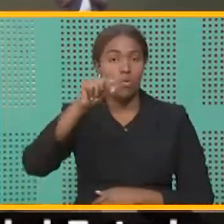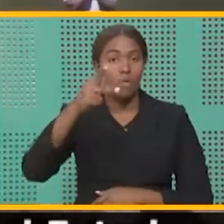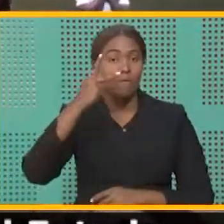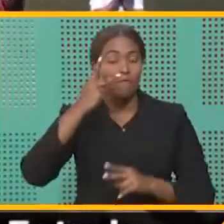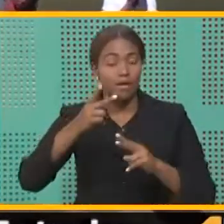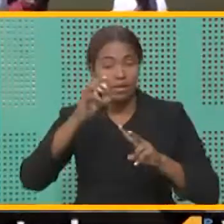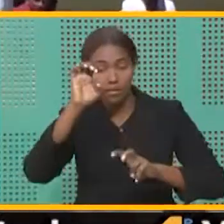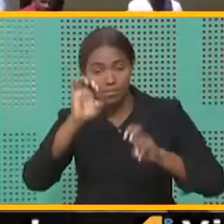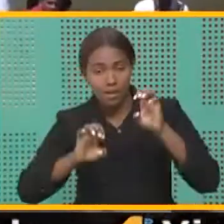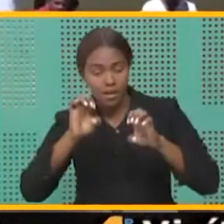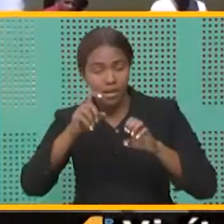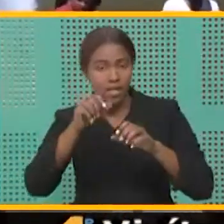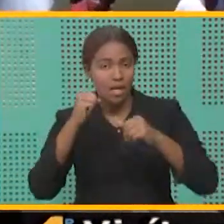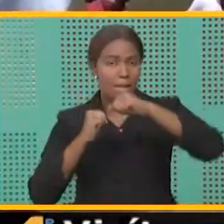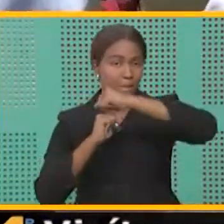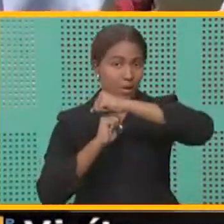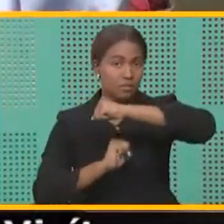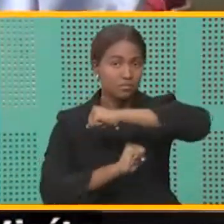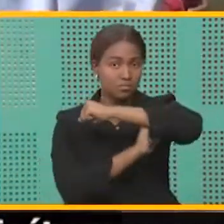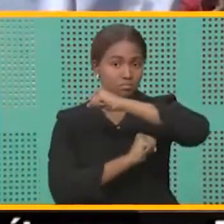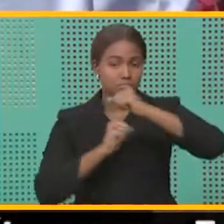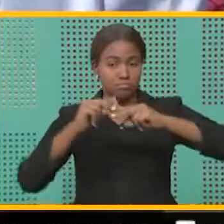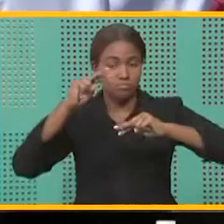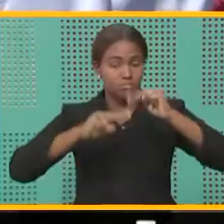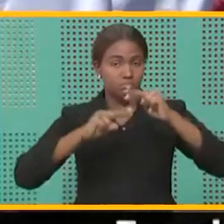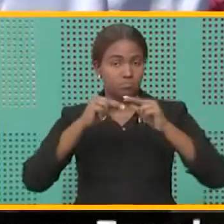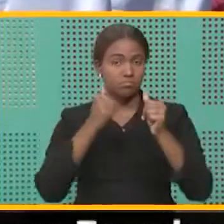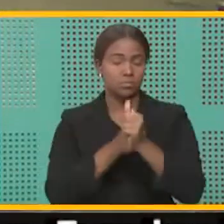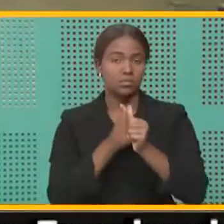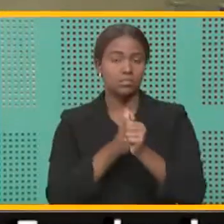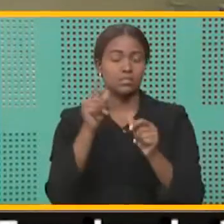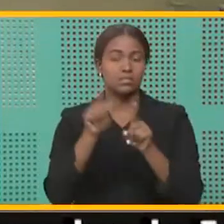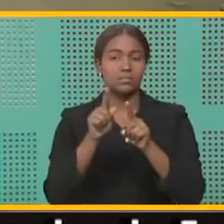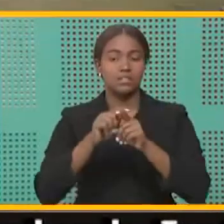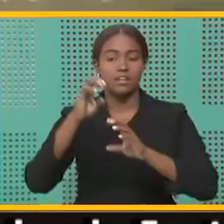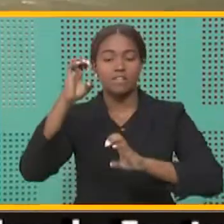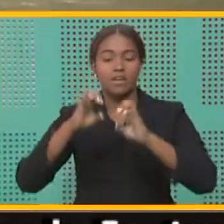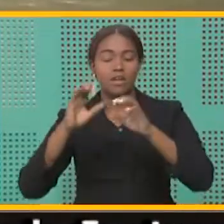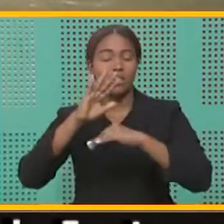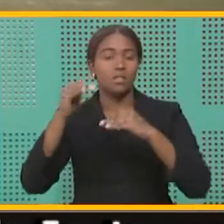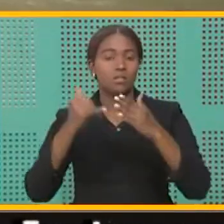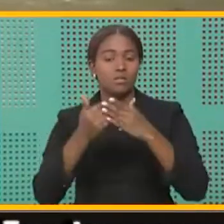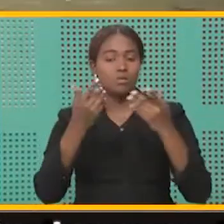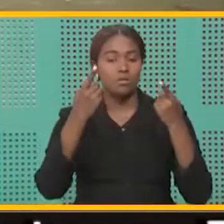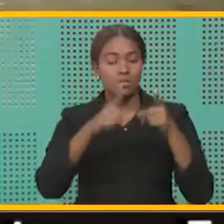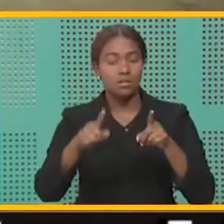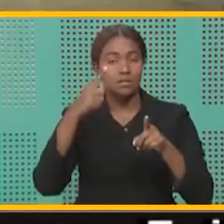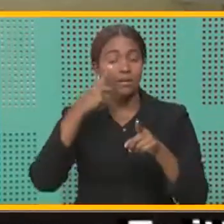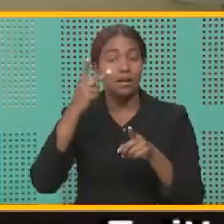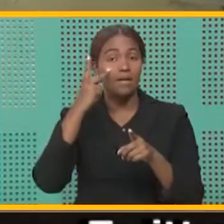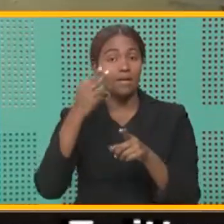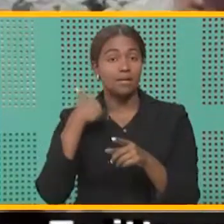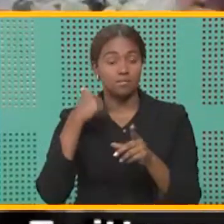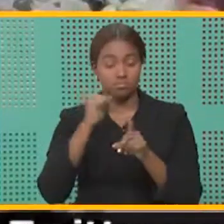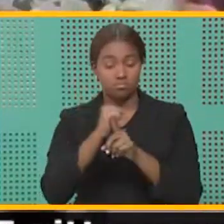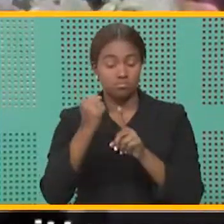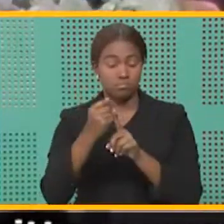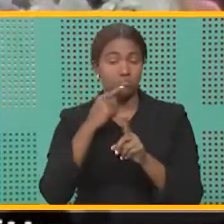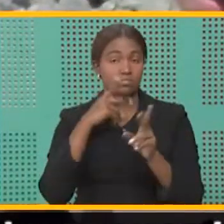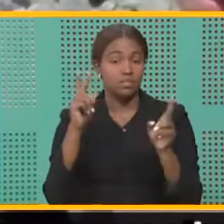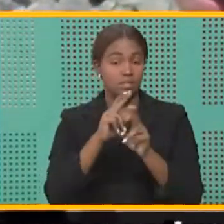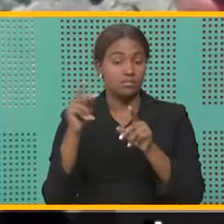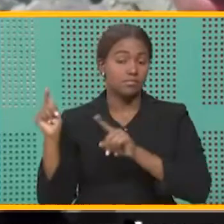de manera estructural y evaluarlo en todos los sentidos para venir con una solución definitiva